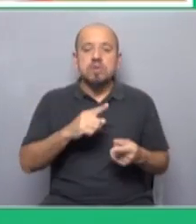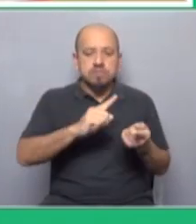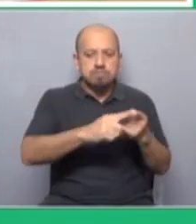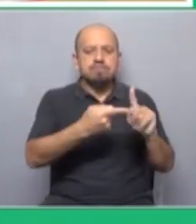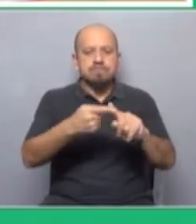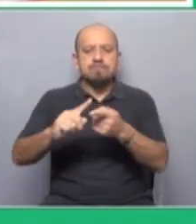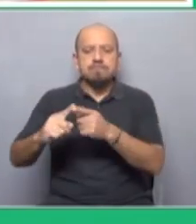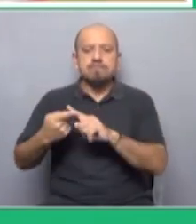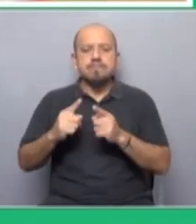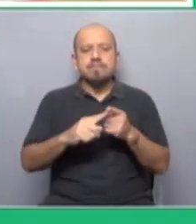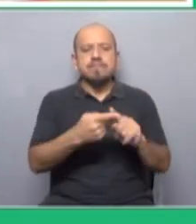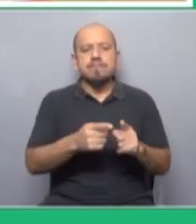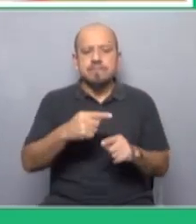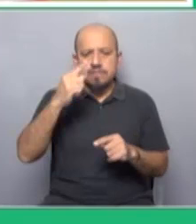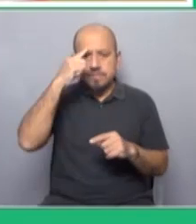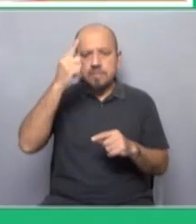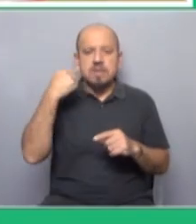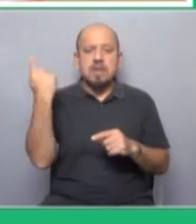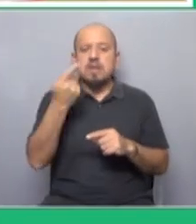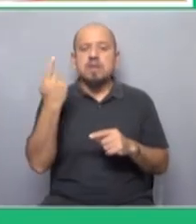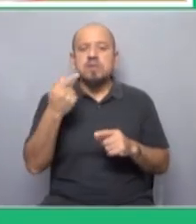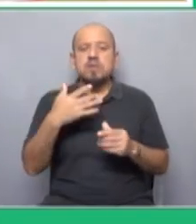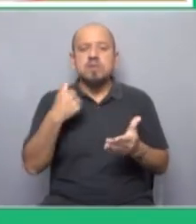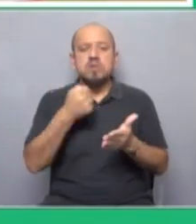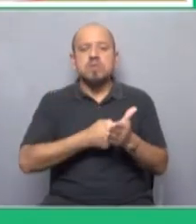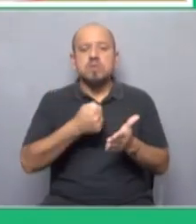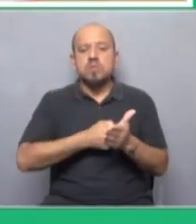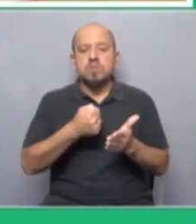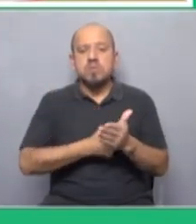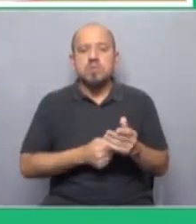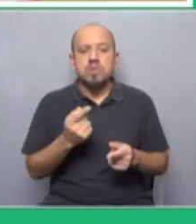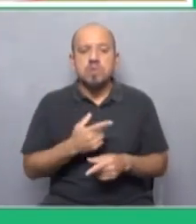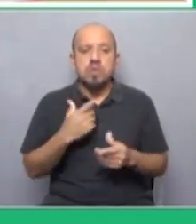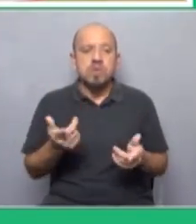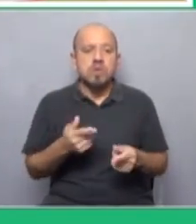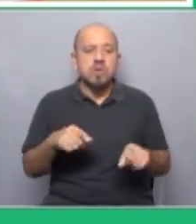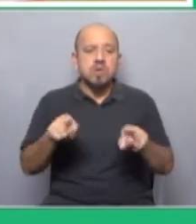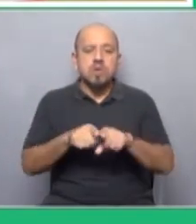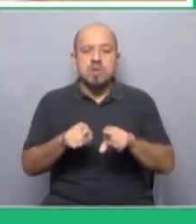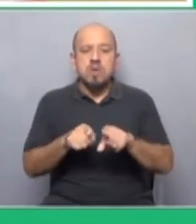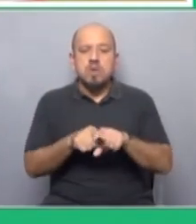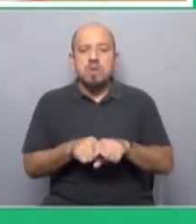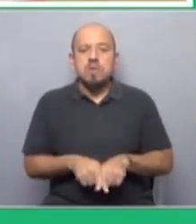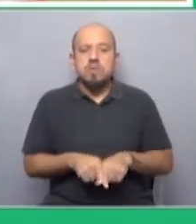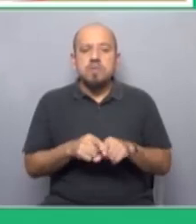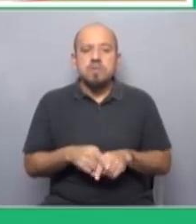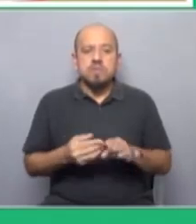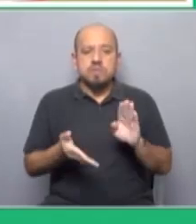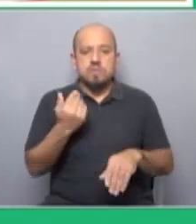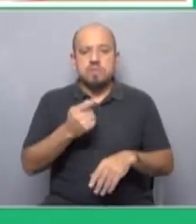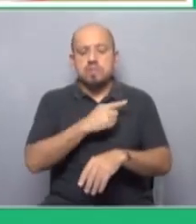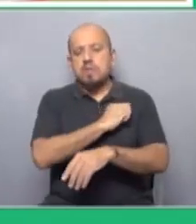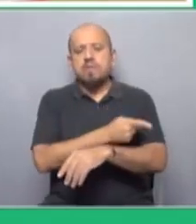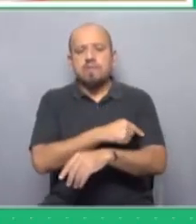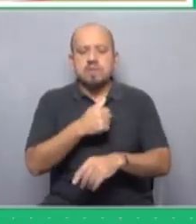internacionalismo de las luchas en internacionalizar las luchas que nos son comunes y que eso nos genera mucho más fuerza para la